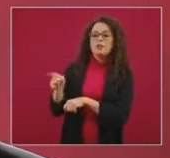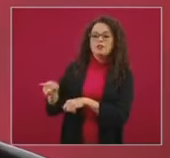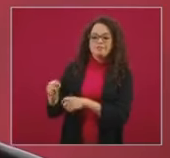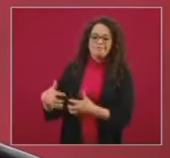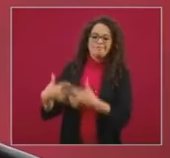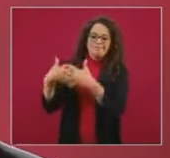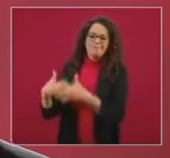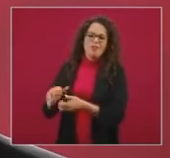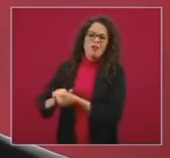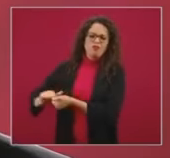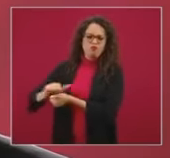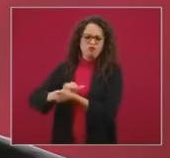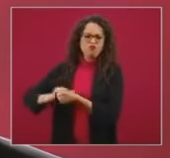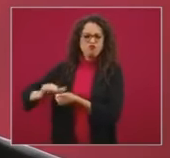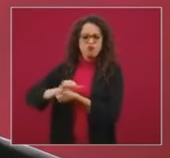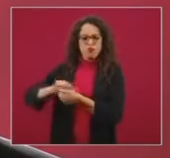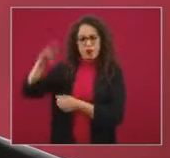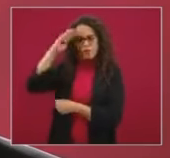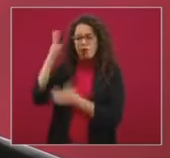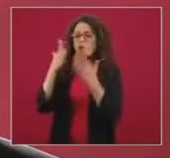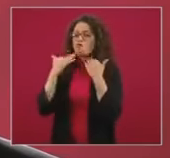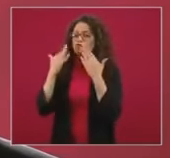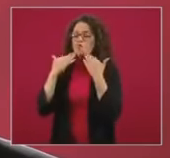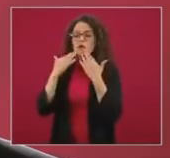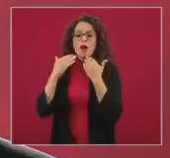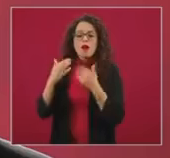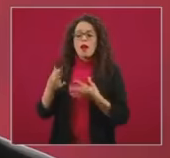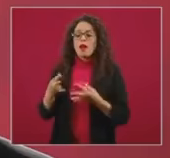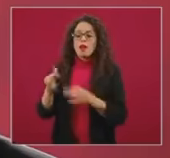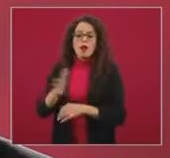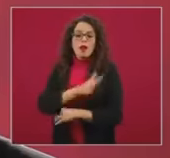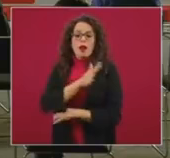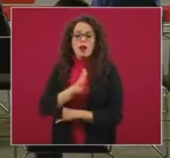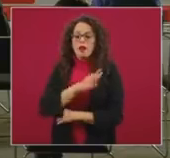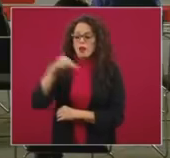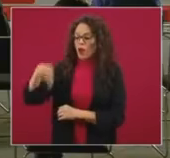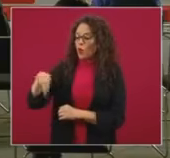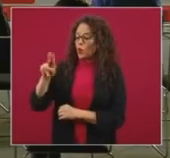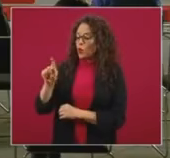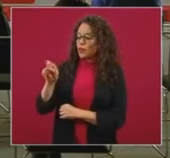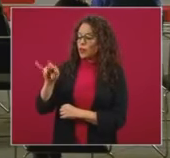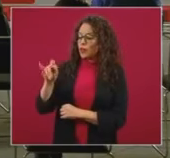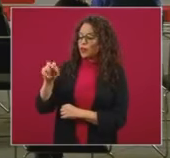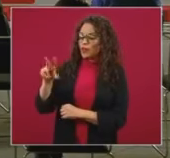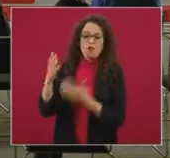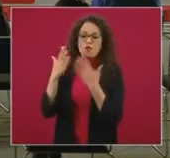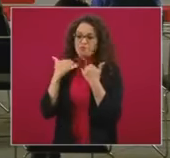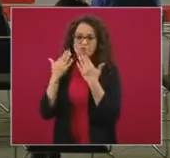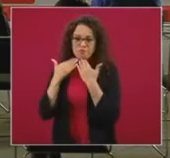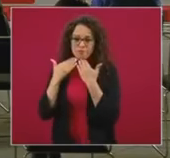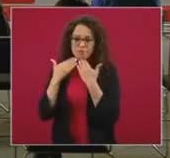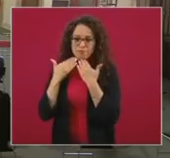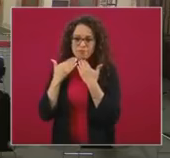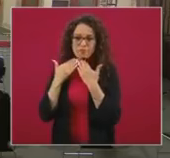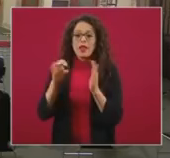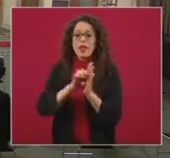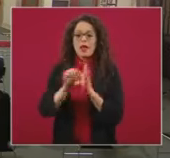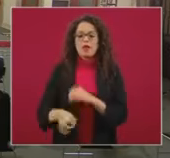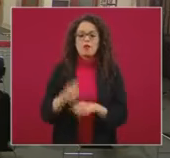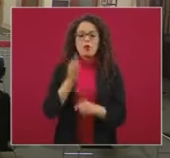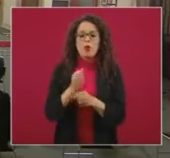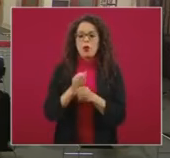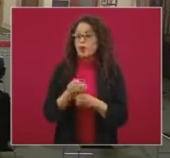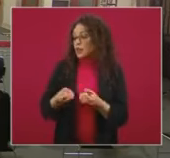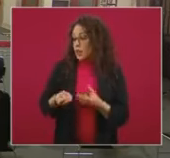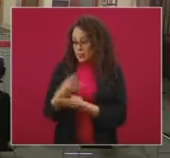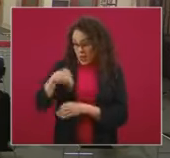ultraprocesados de baja calidad nutrición. Entonces, lo que hoy está a la mano, si salimos aquí a la calle, lo primero que vamos a